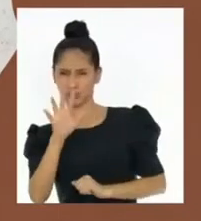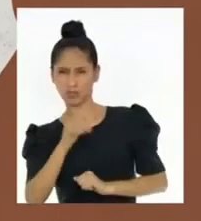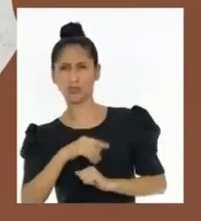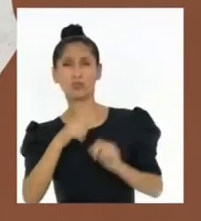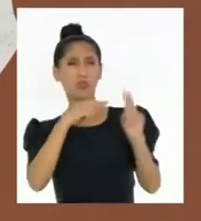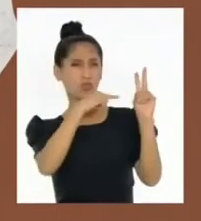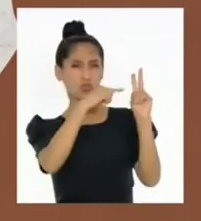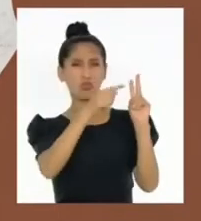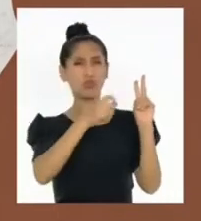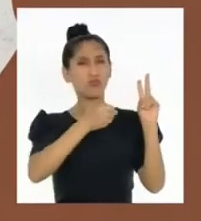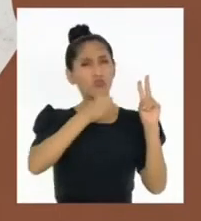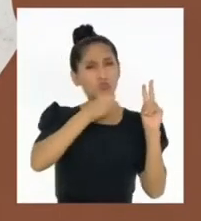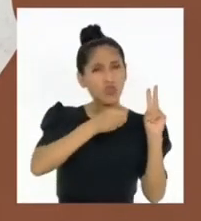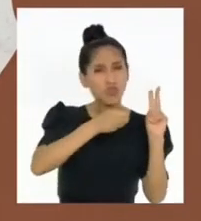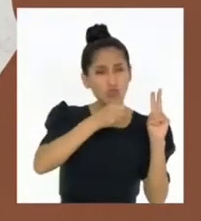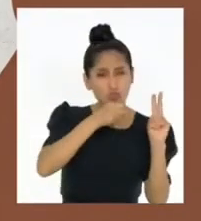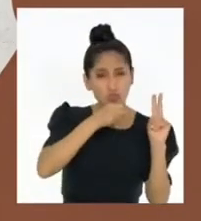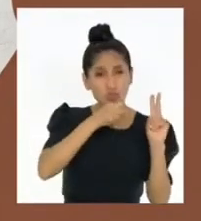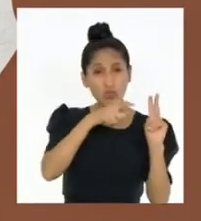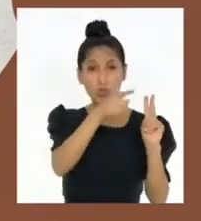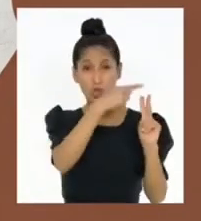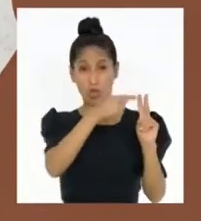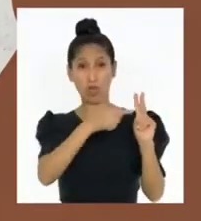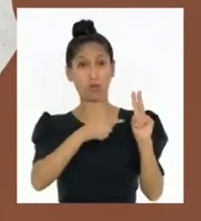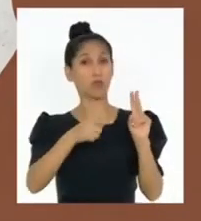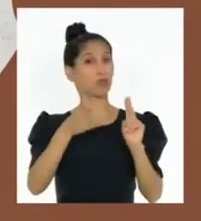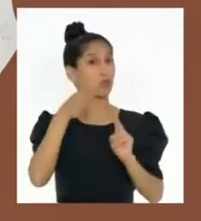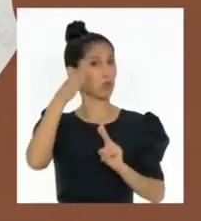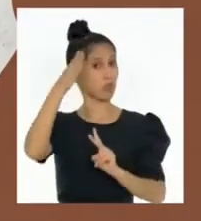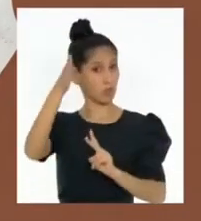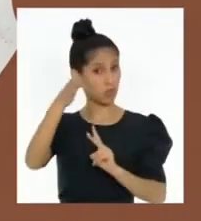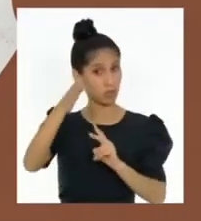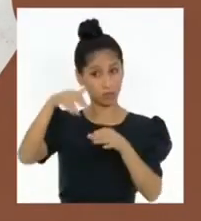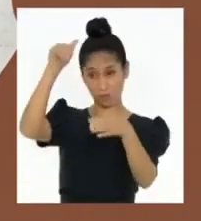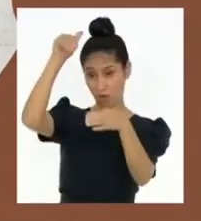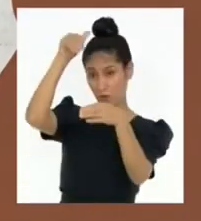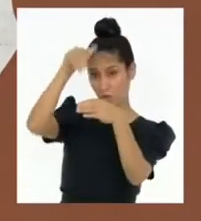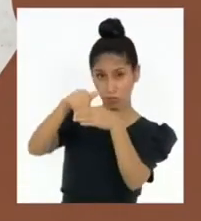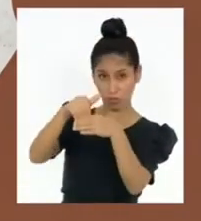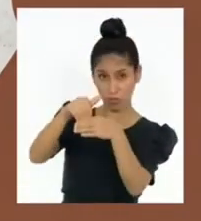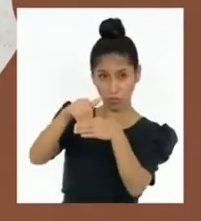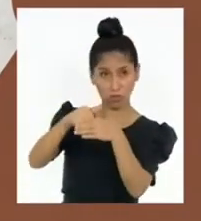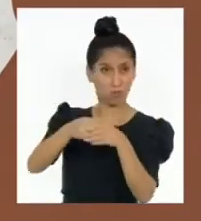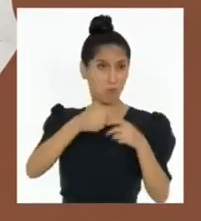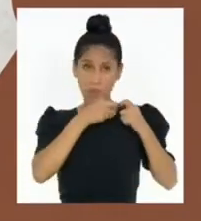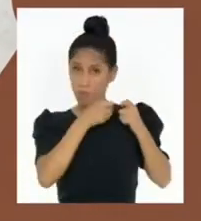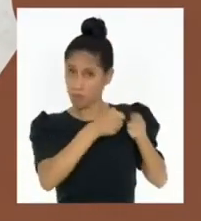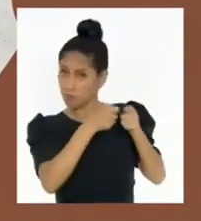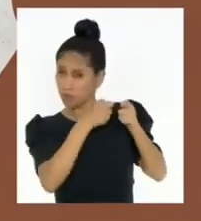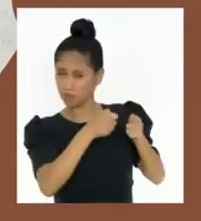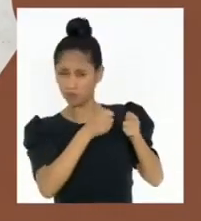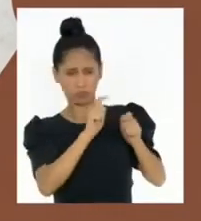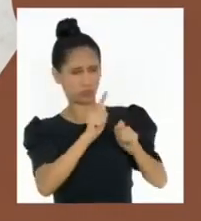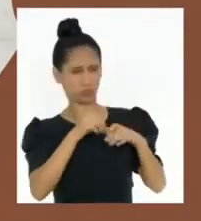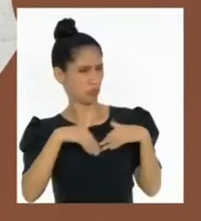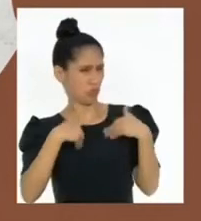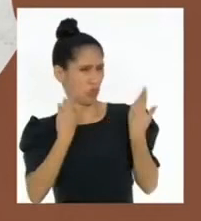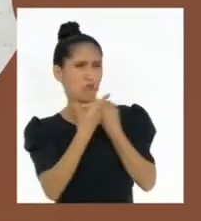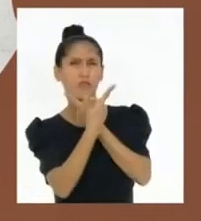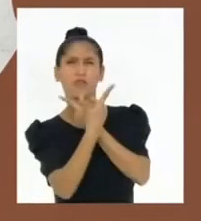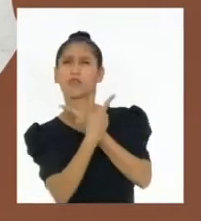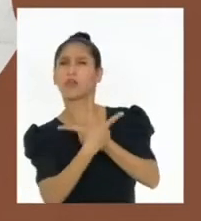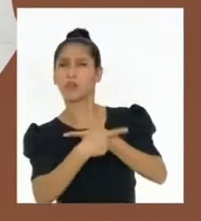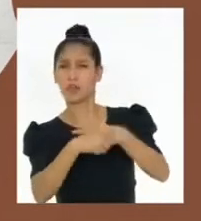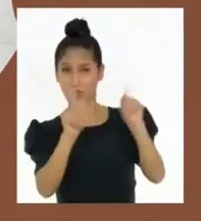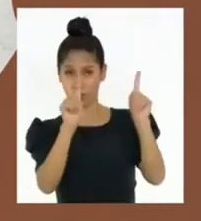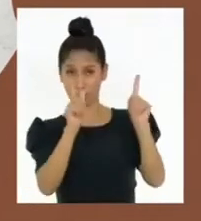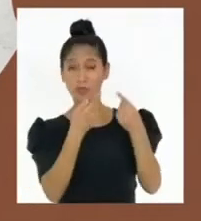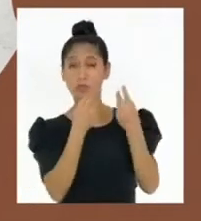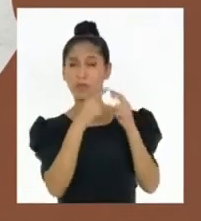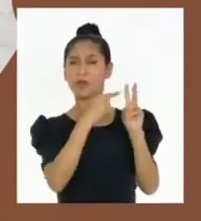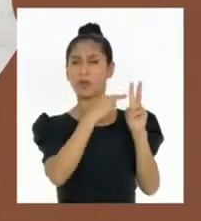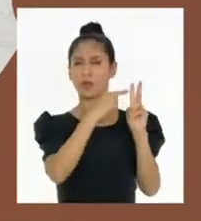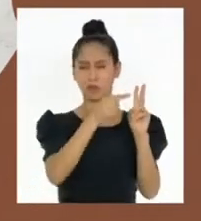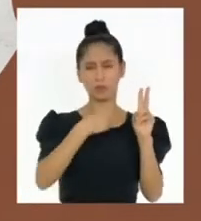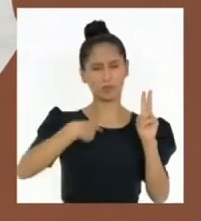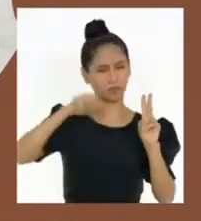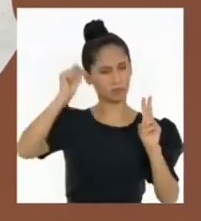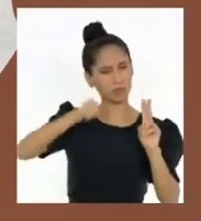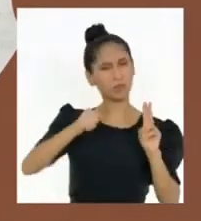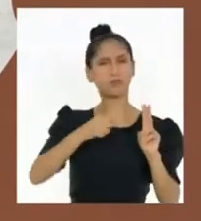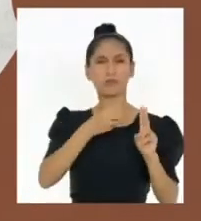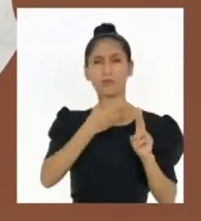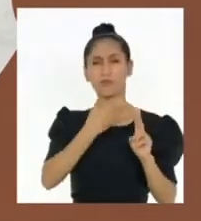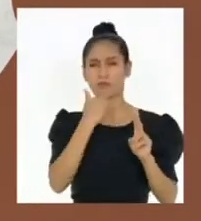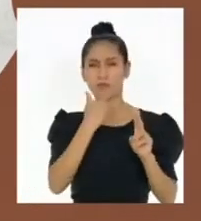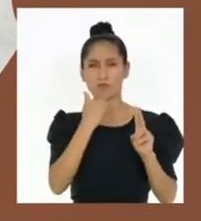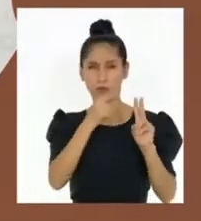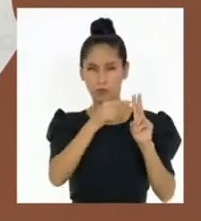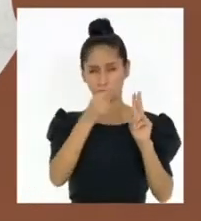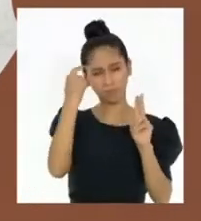son mayores de 70 años, ellos decidieron ejercer su derecho ciudadano en las elecciones extraordinarias de representantes al Congreso que se